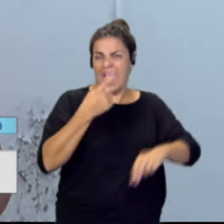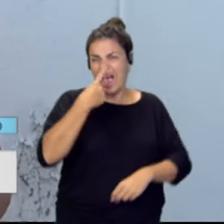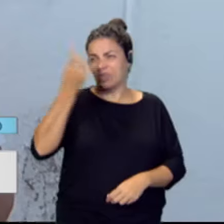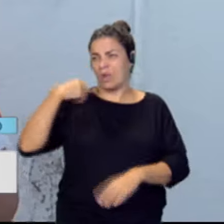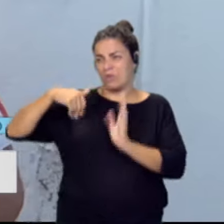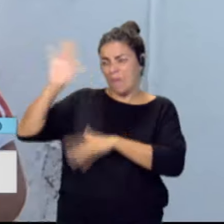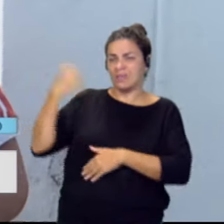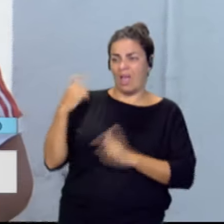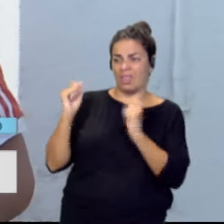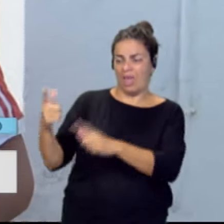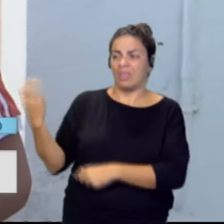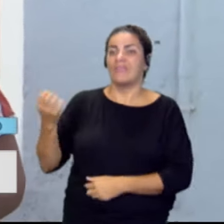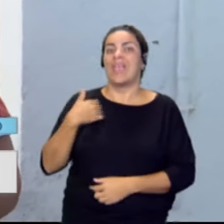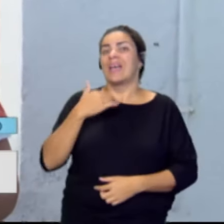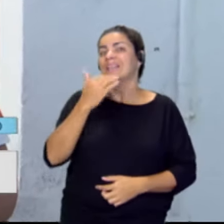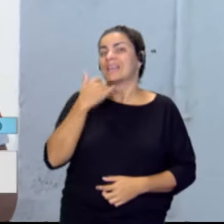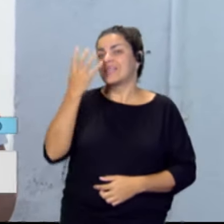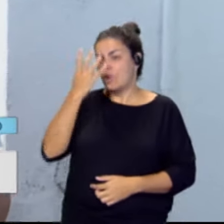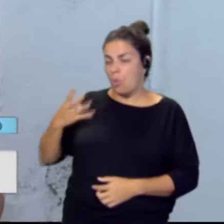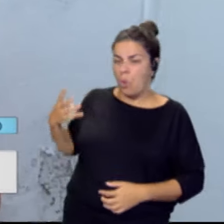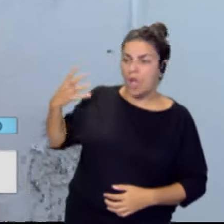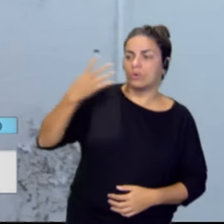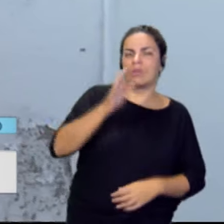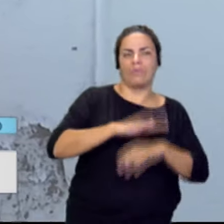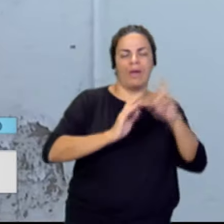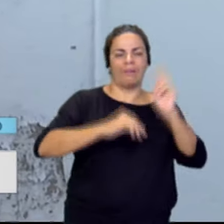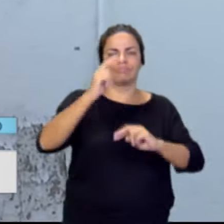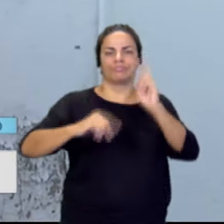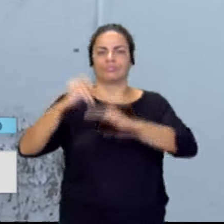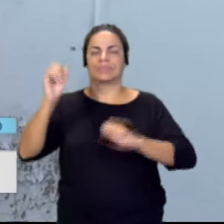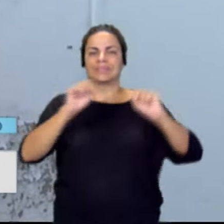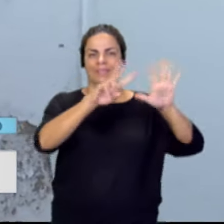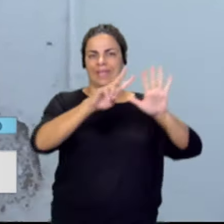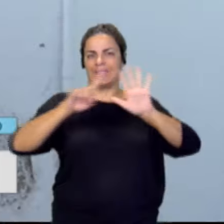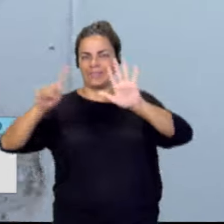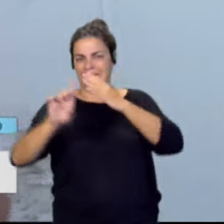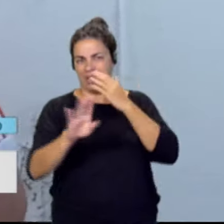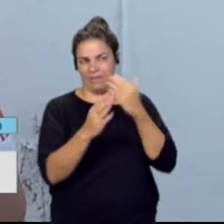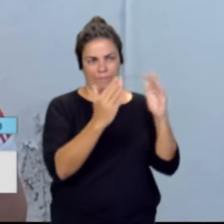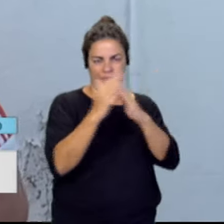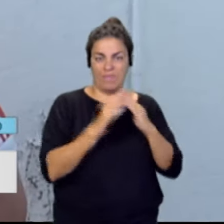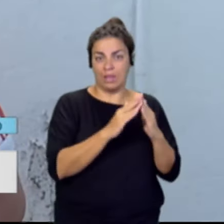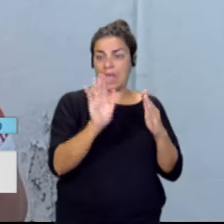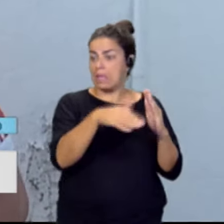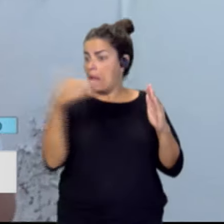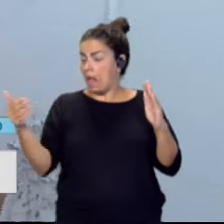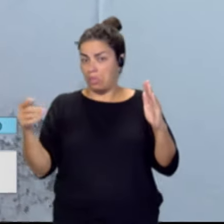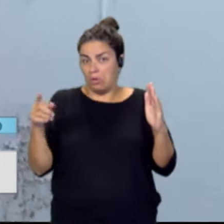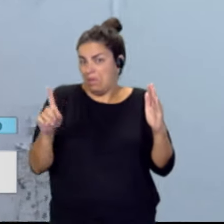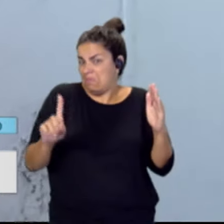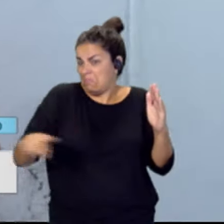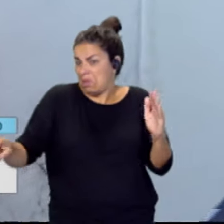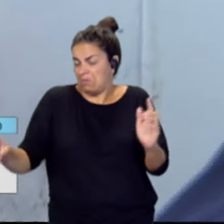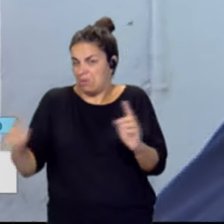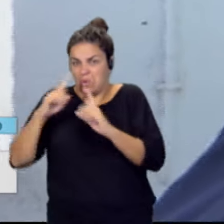de cuatro años para hacer 76 viviendas, cuando al lado en pocos meses, en un año y pico se han levantado más de